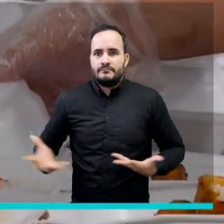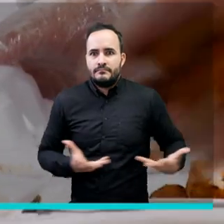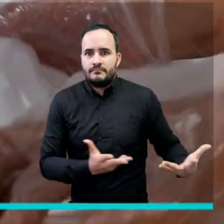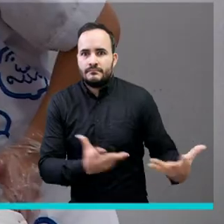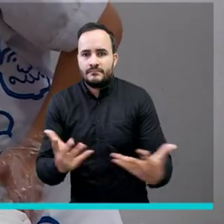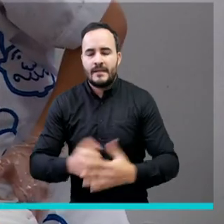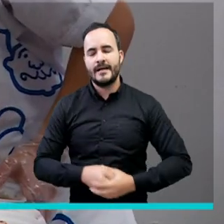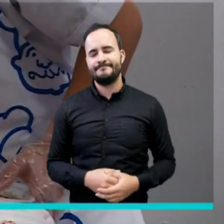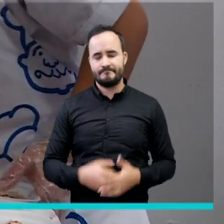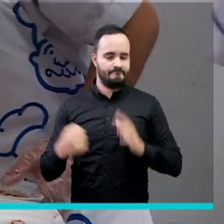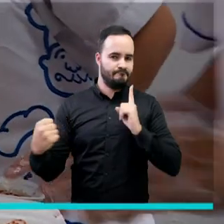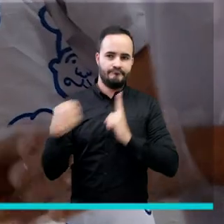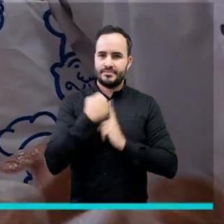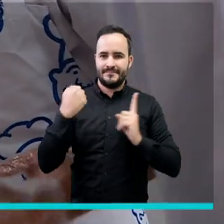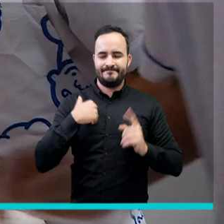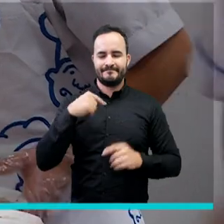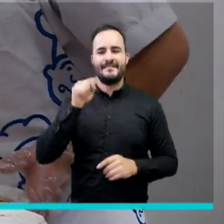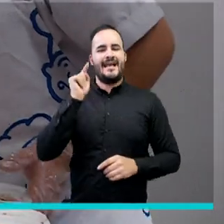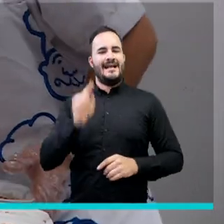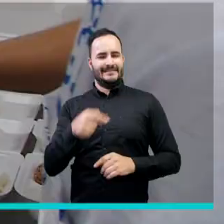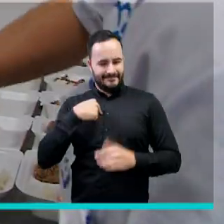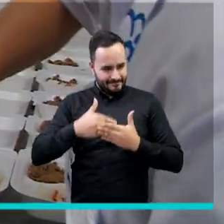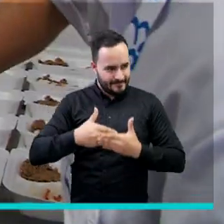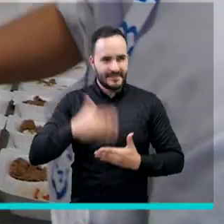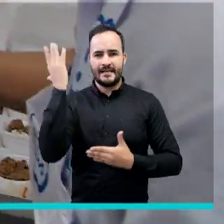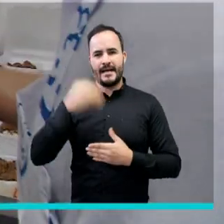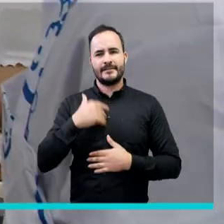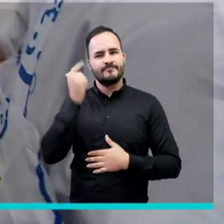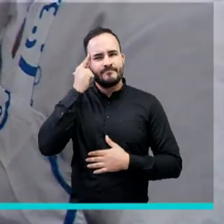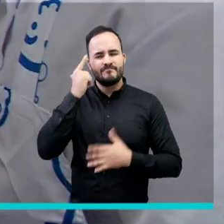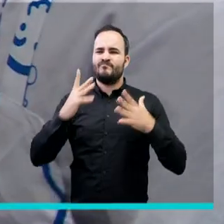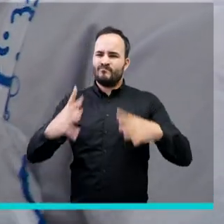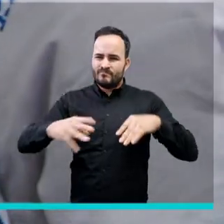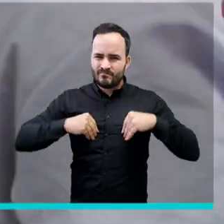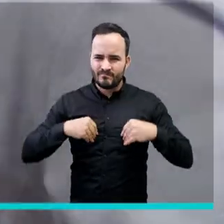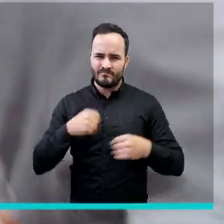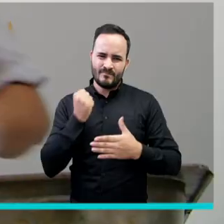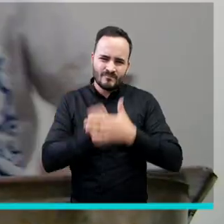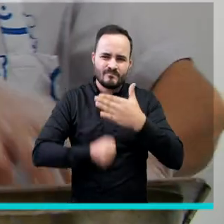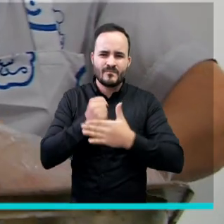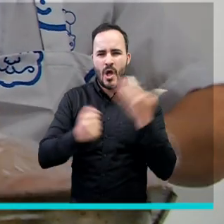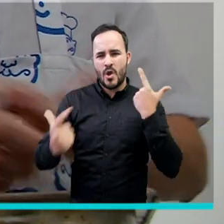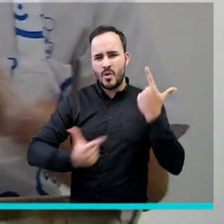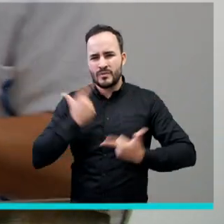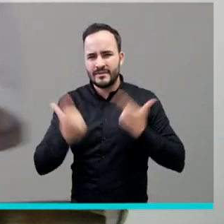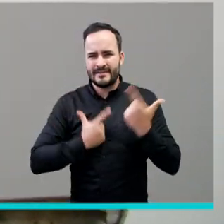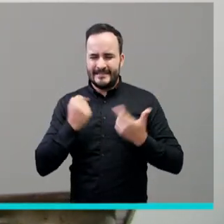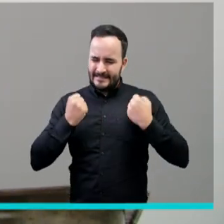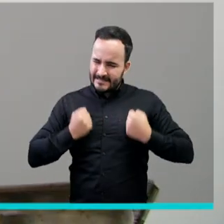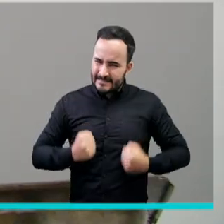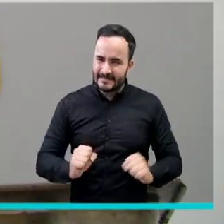Ahí fue donde tomé, pues como la iniciativa, con mucho esfuerzo y de mucha voluntad,